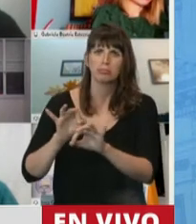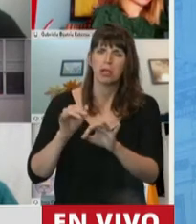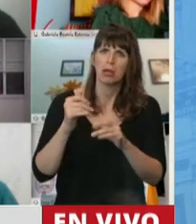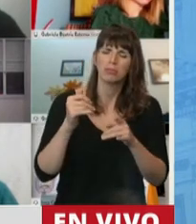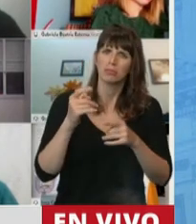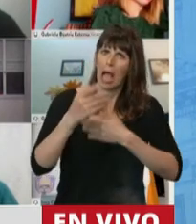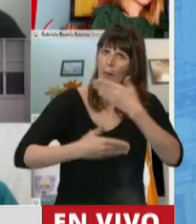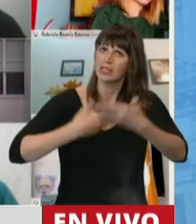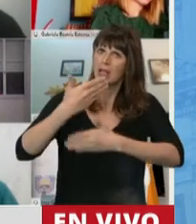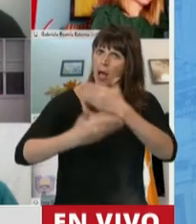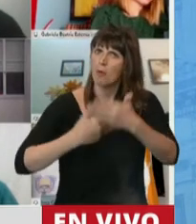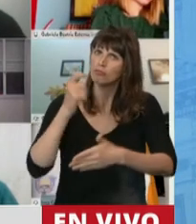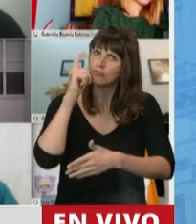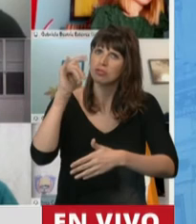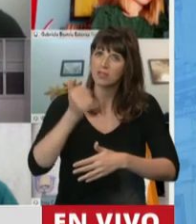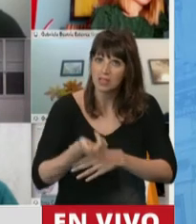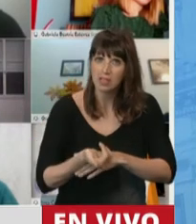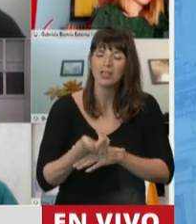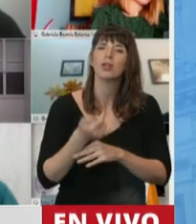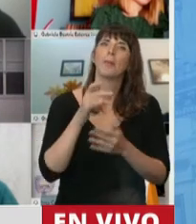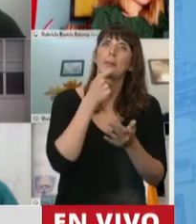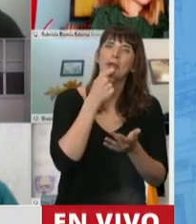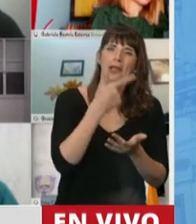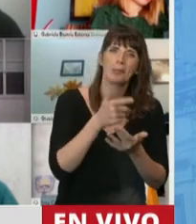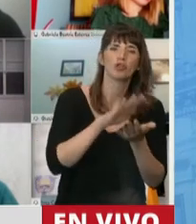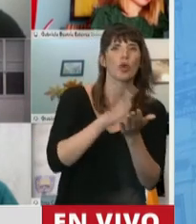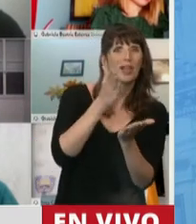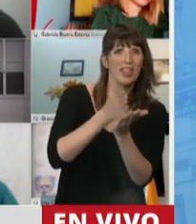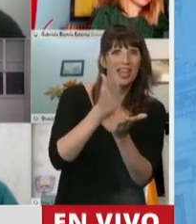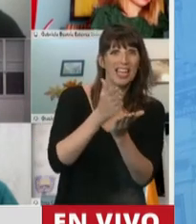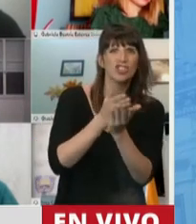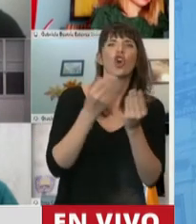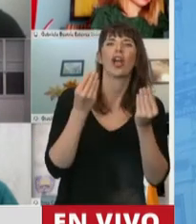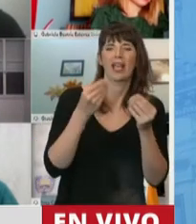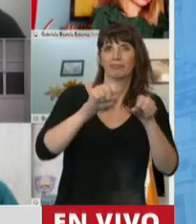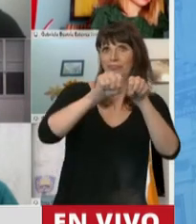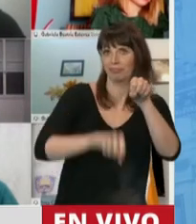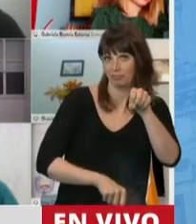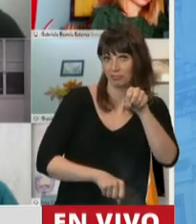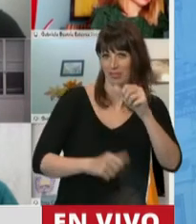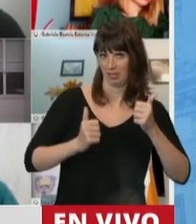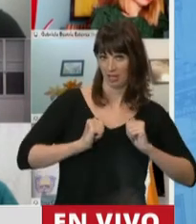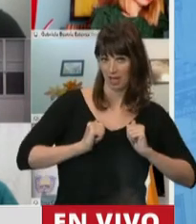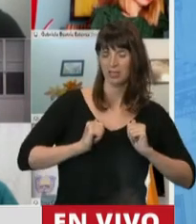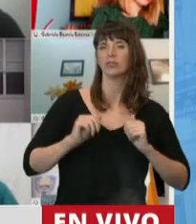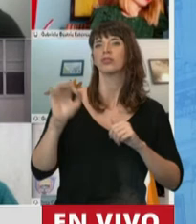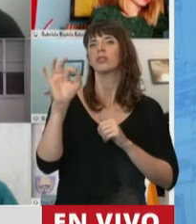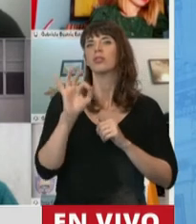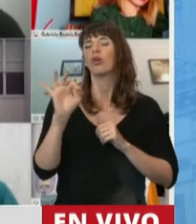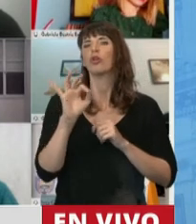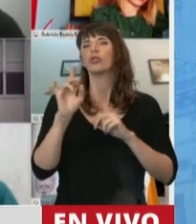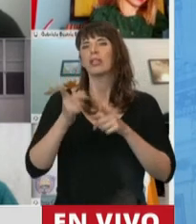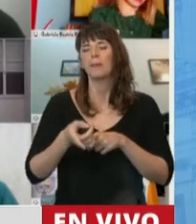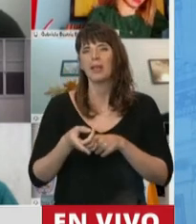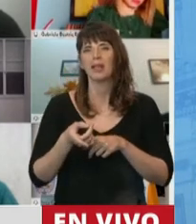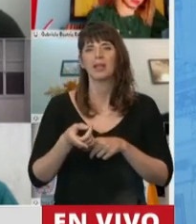consagración, como decía en un principio, en derechos como el de la desconexión laboral, me parece el de la igualdad entre